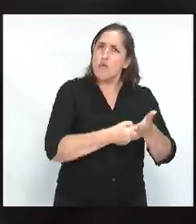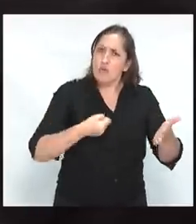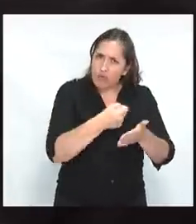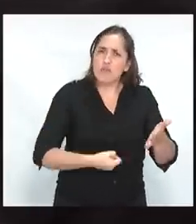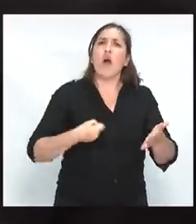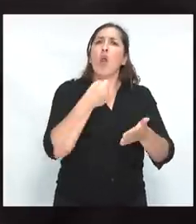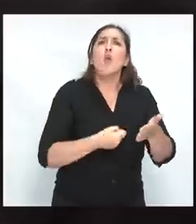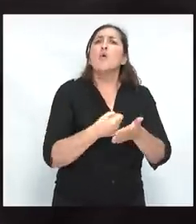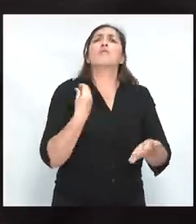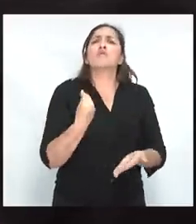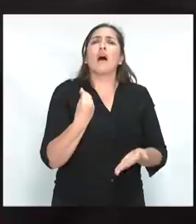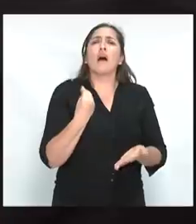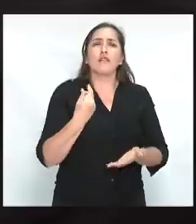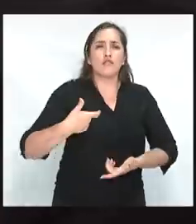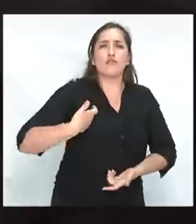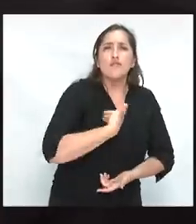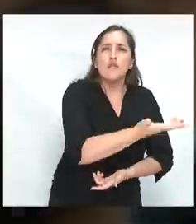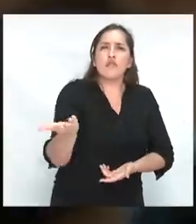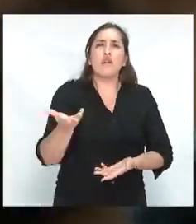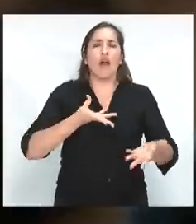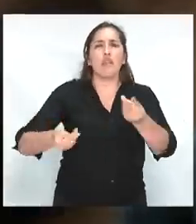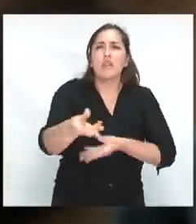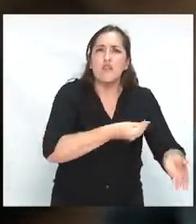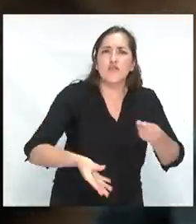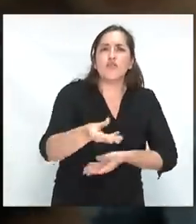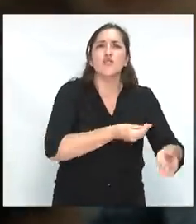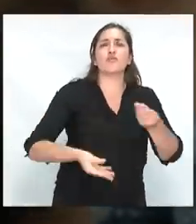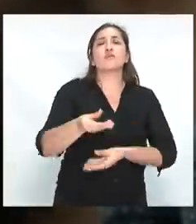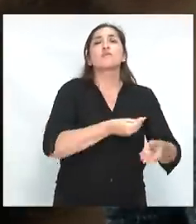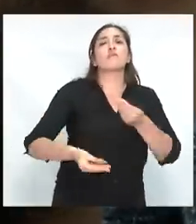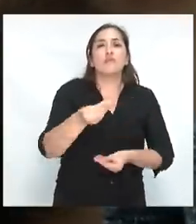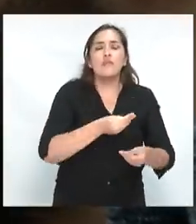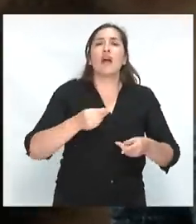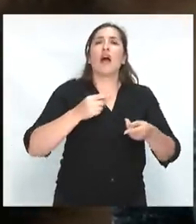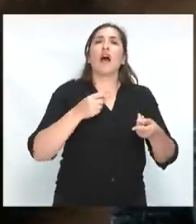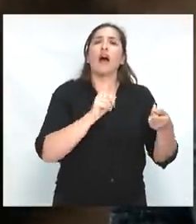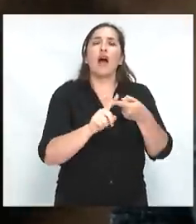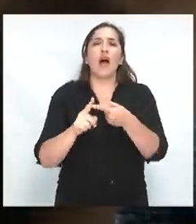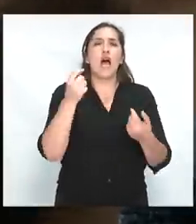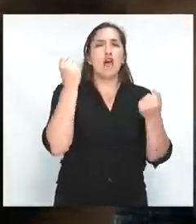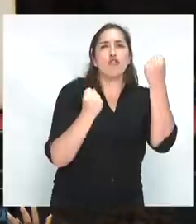sociedad con solidaridad y comunidad en las relaciones económicas.